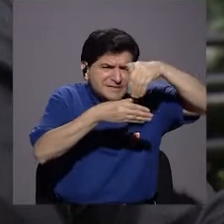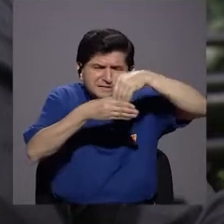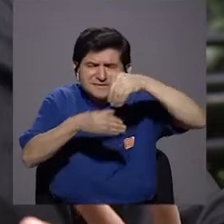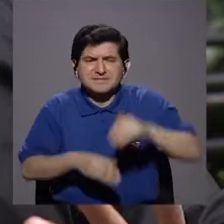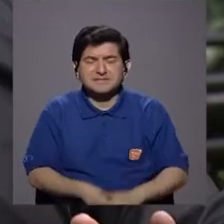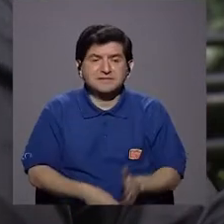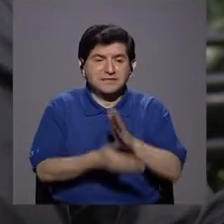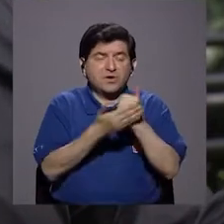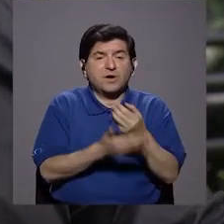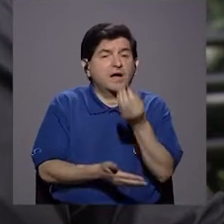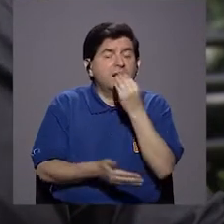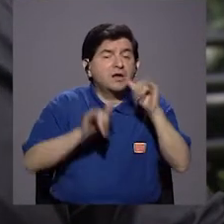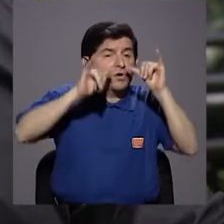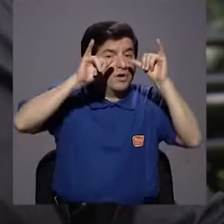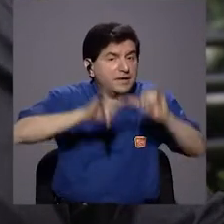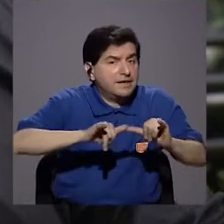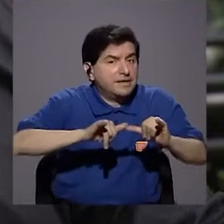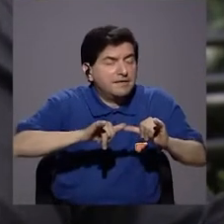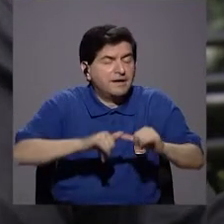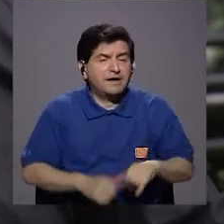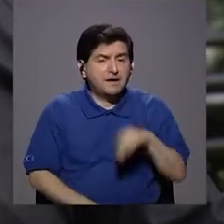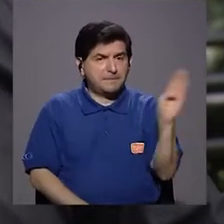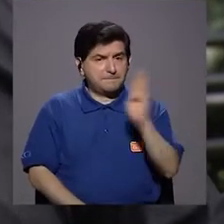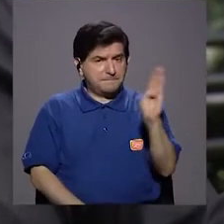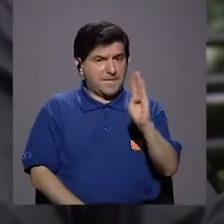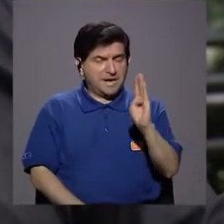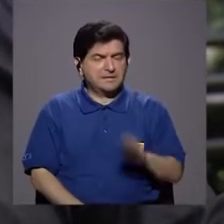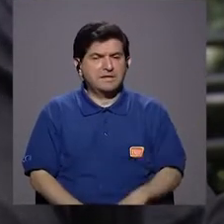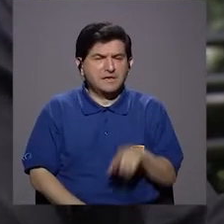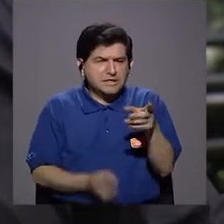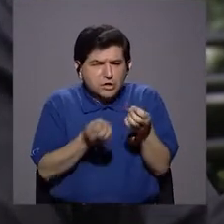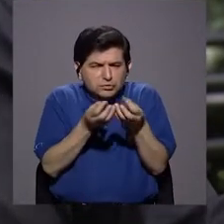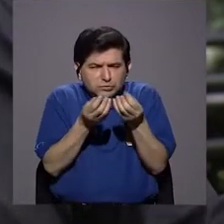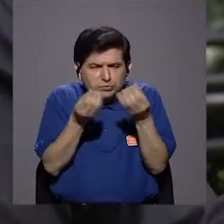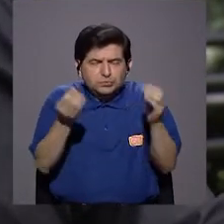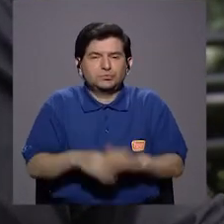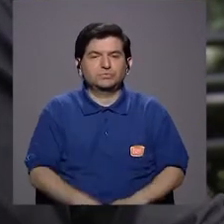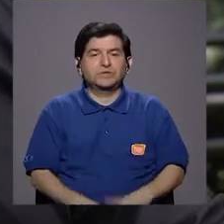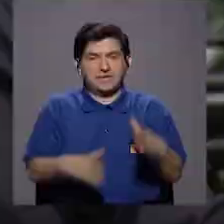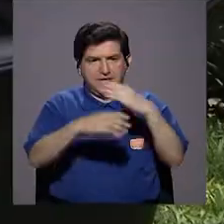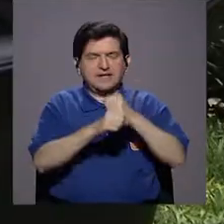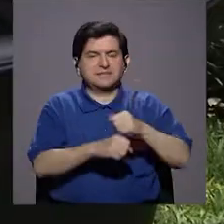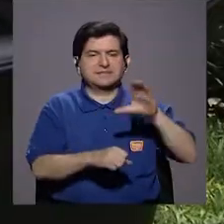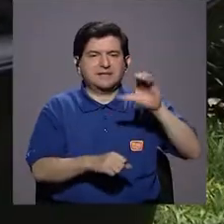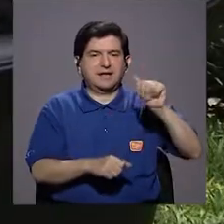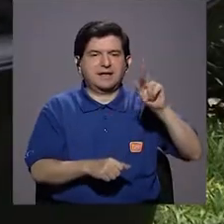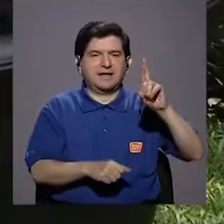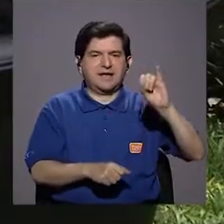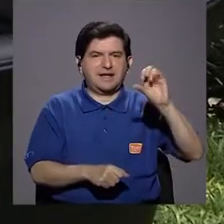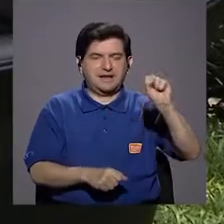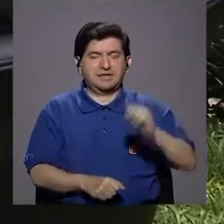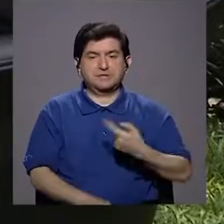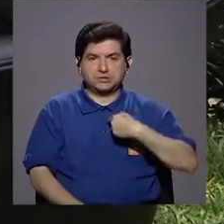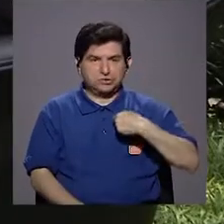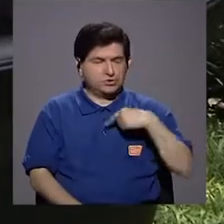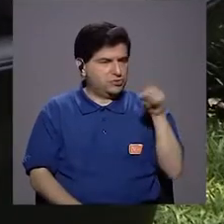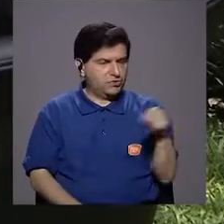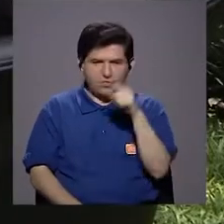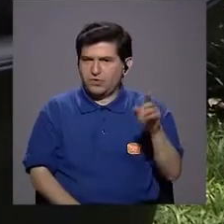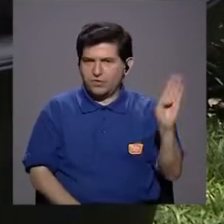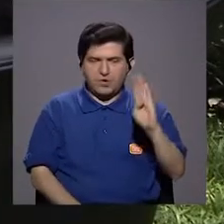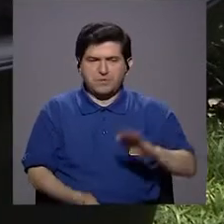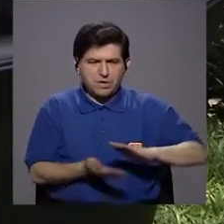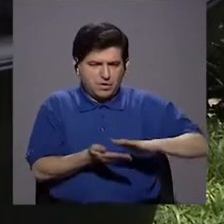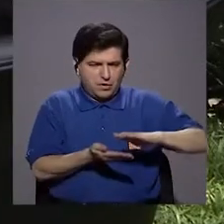y ahí con un poquitico de alimento que se quede, esas bacterias de la boca van a producir caries. Esas mismas bacterias, si yo no las